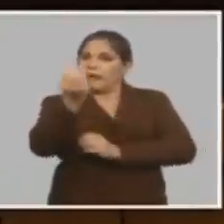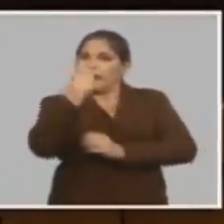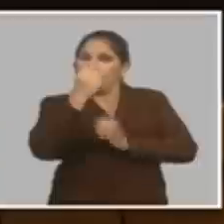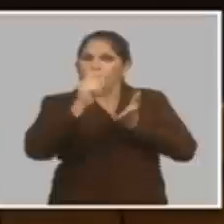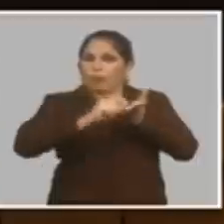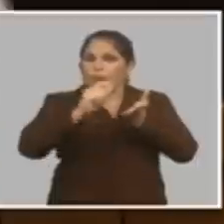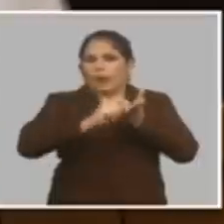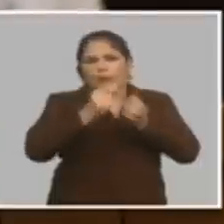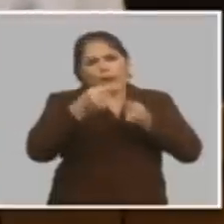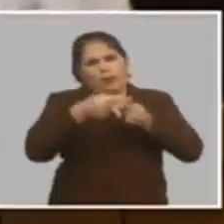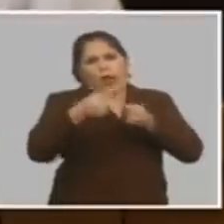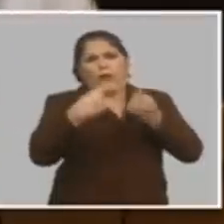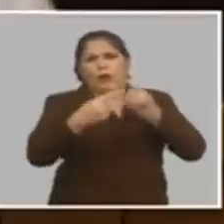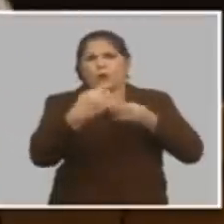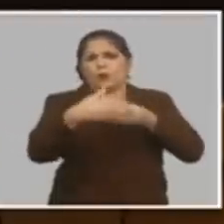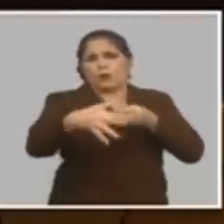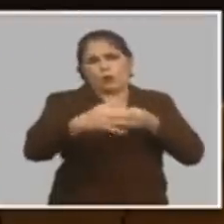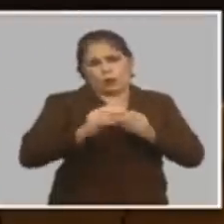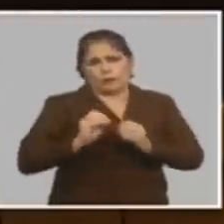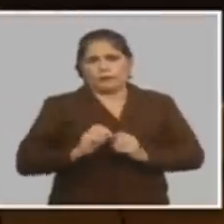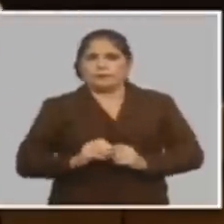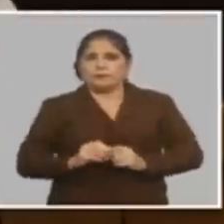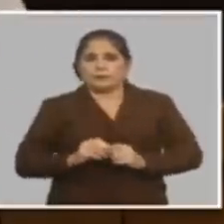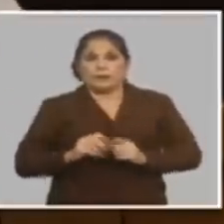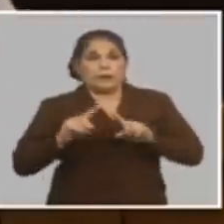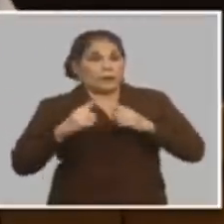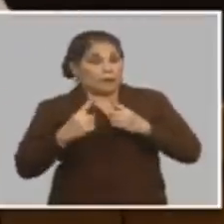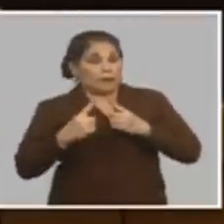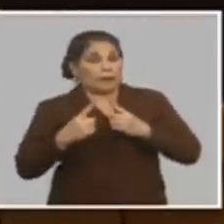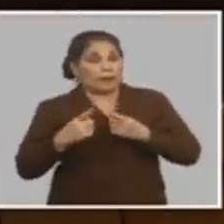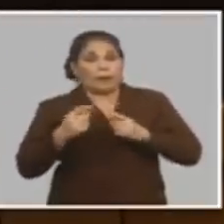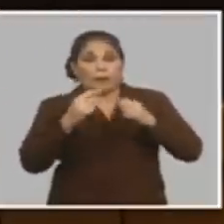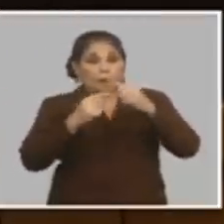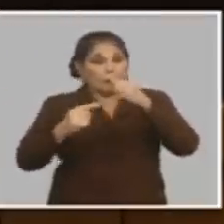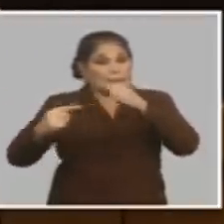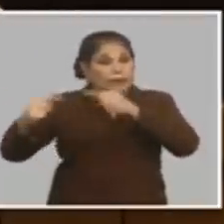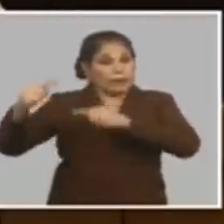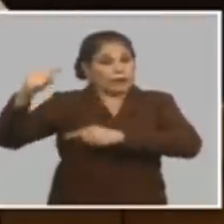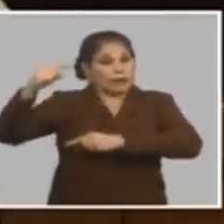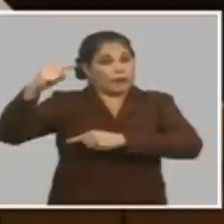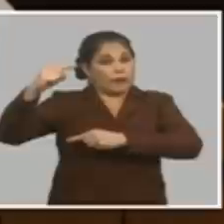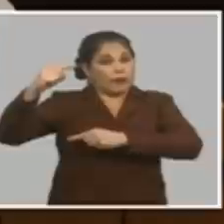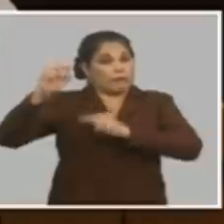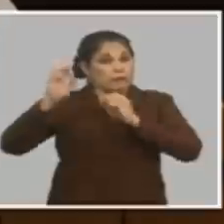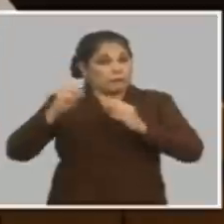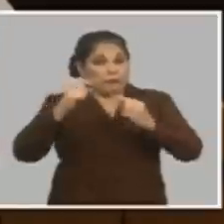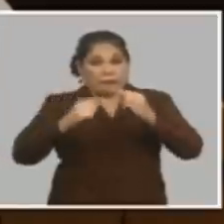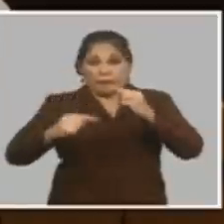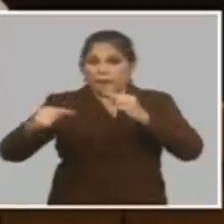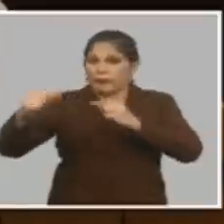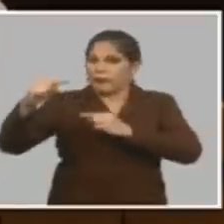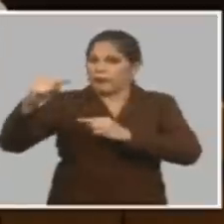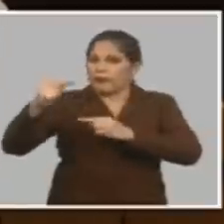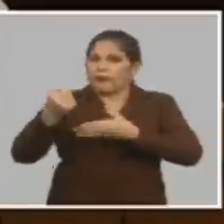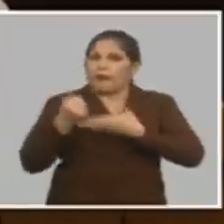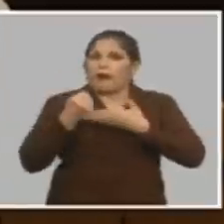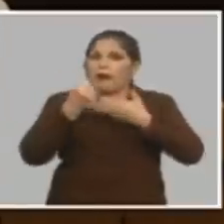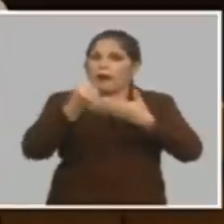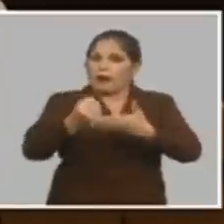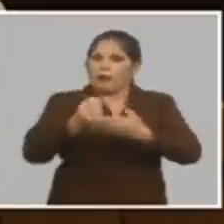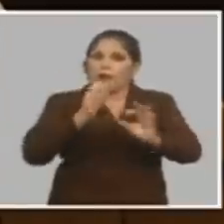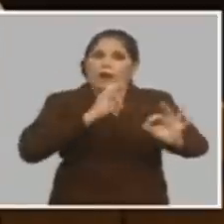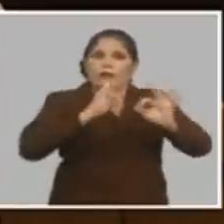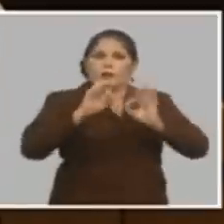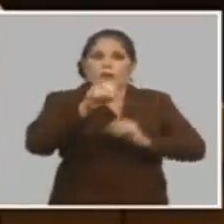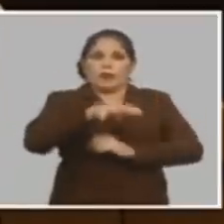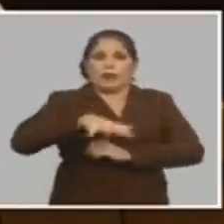más un pedacito pero se le da prioridad a la contribución a